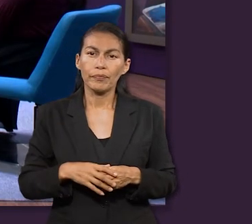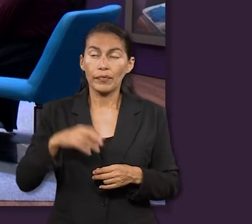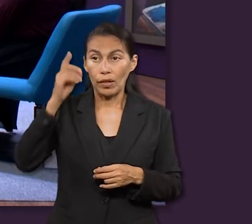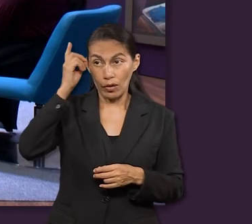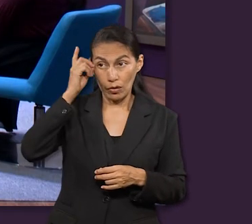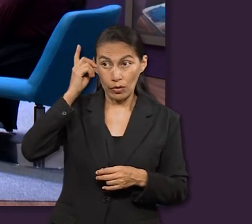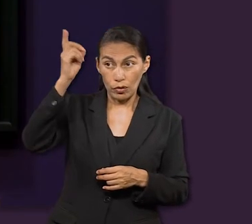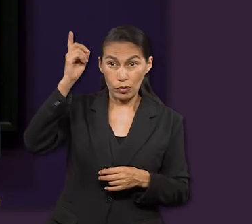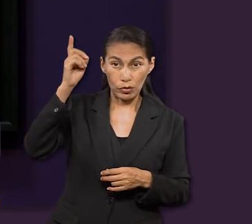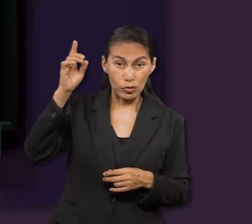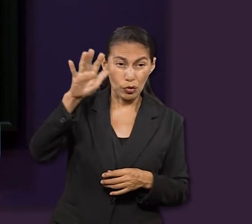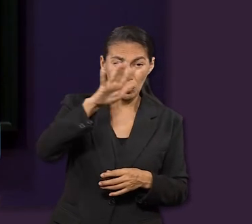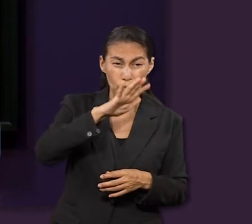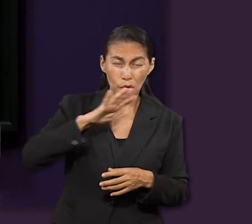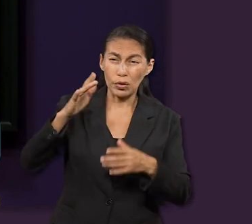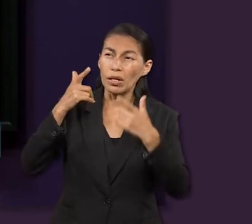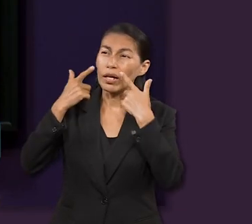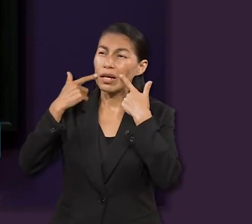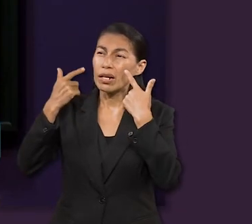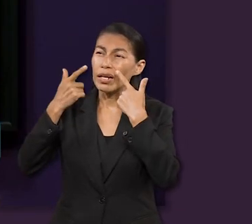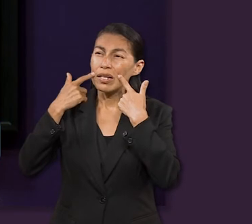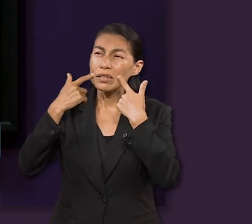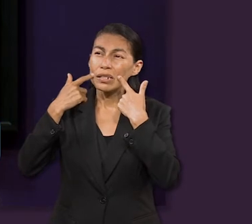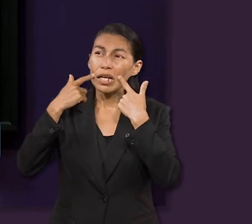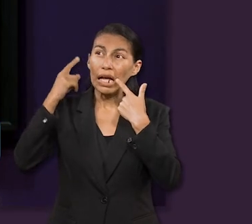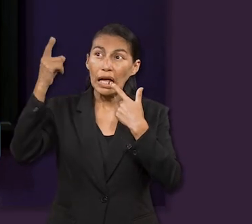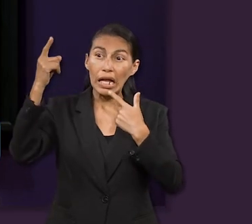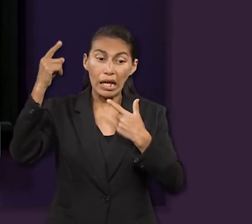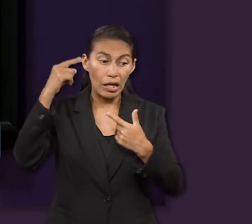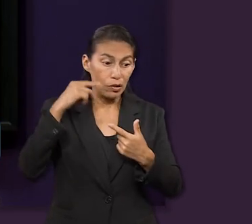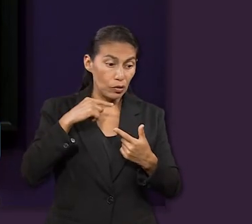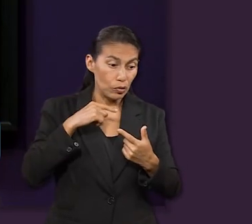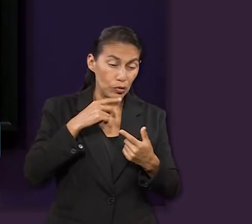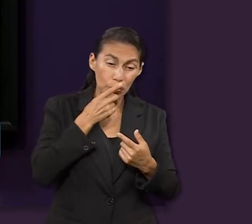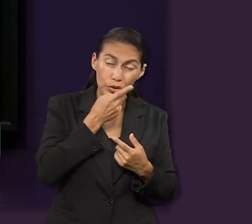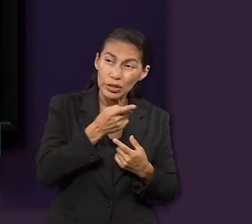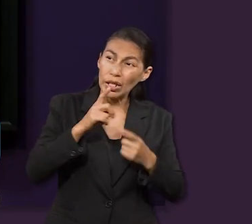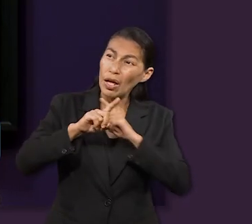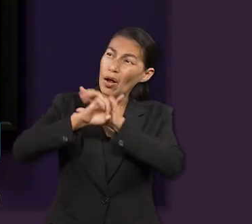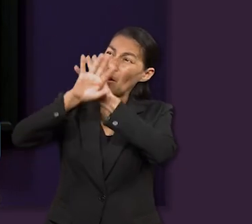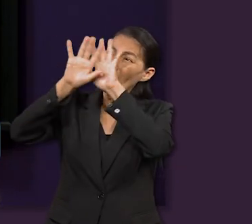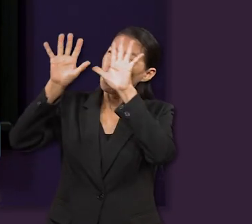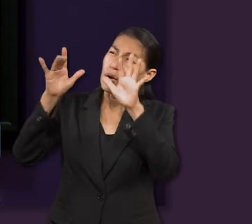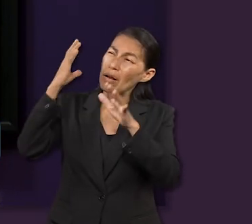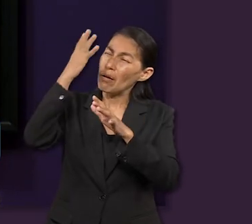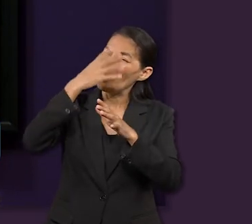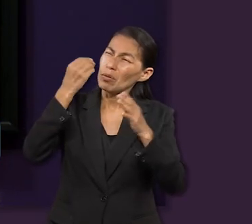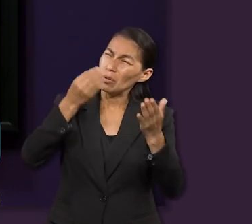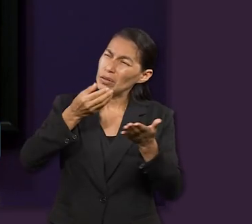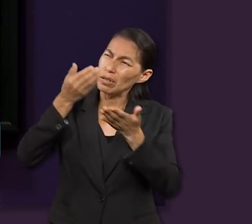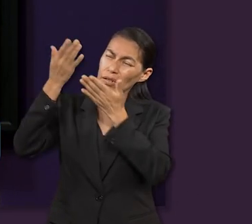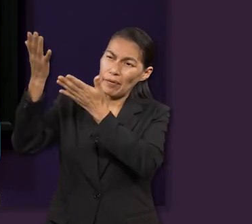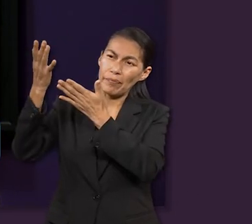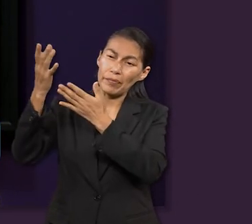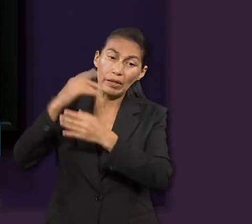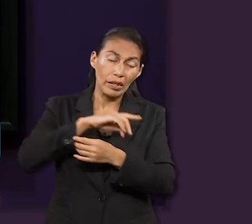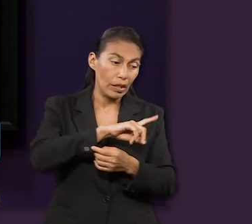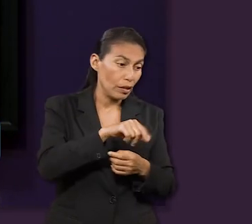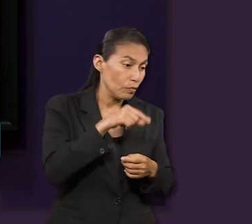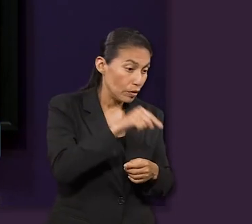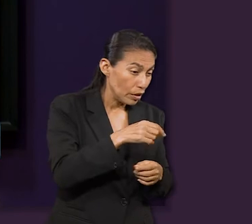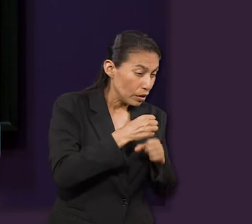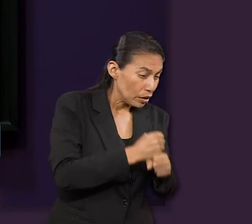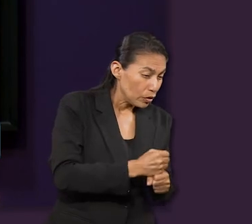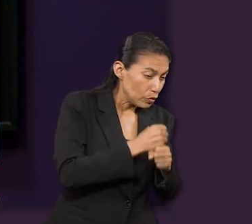.10 Pero el Dios de toda gracia que nos llamó a su gloria eterna en Jesucristo, después que hayáis padecido un poco de tiempo,